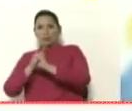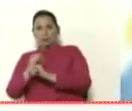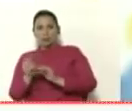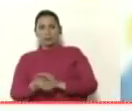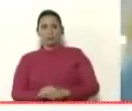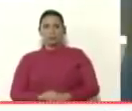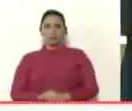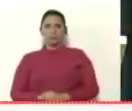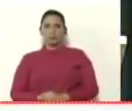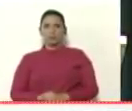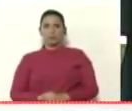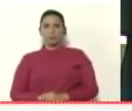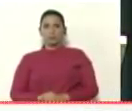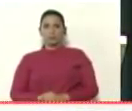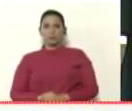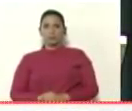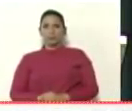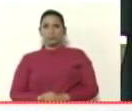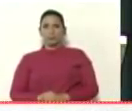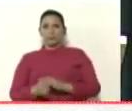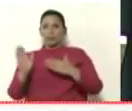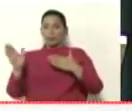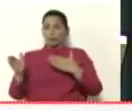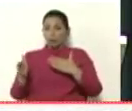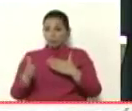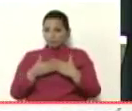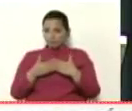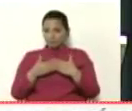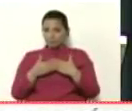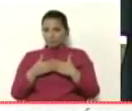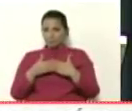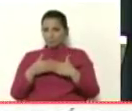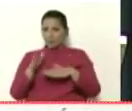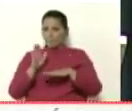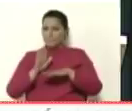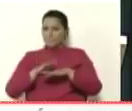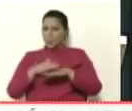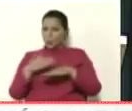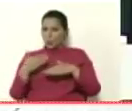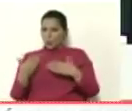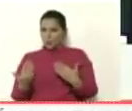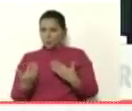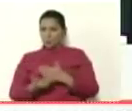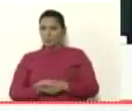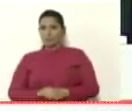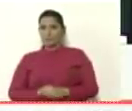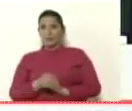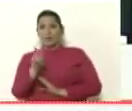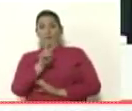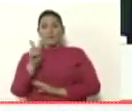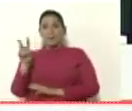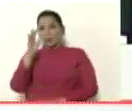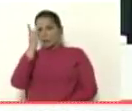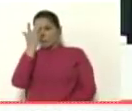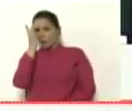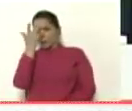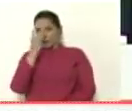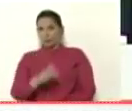y se cierra el círculo porque resulta que el 22 de febrero